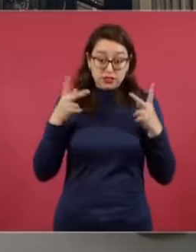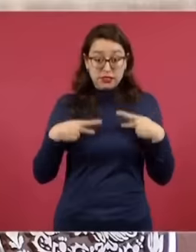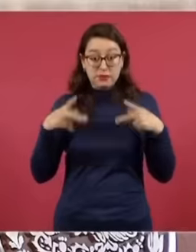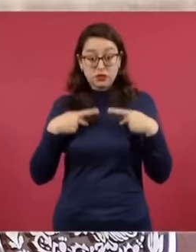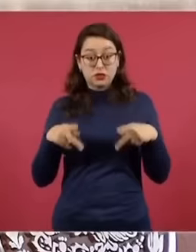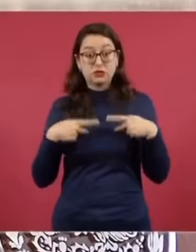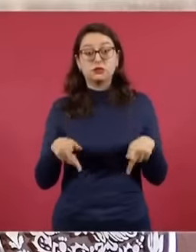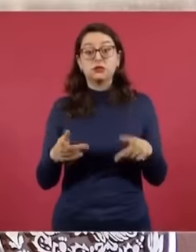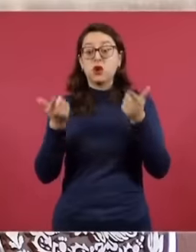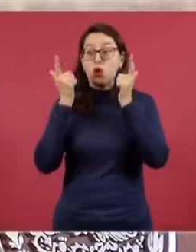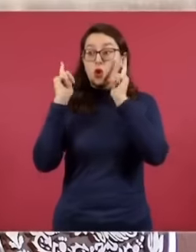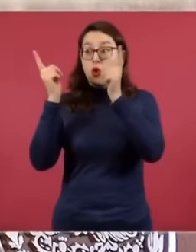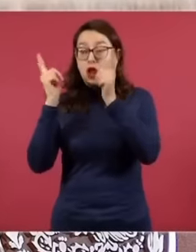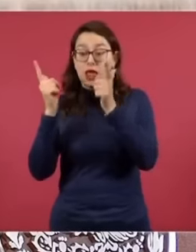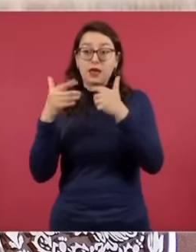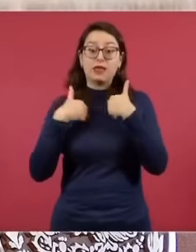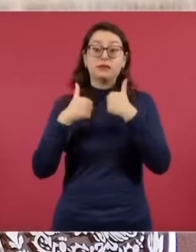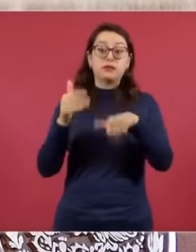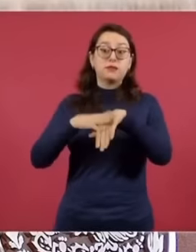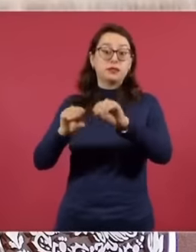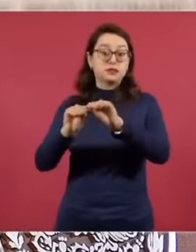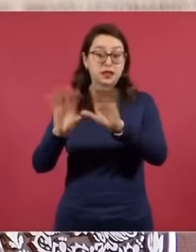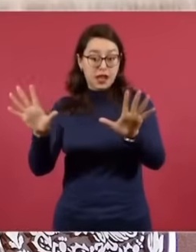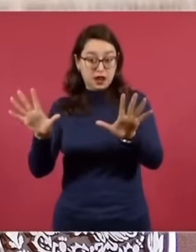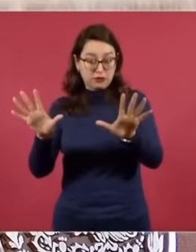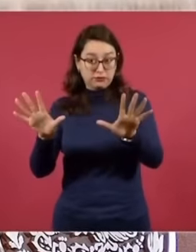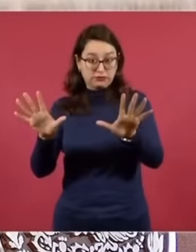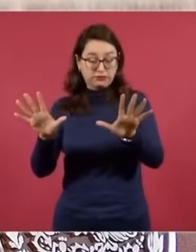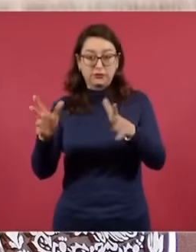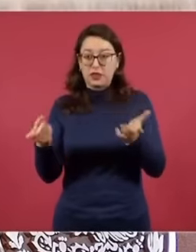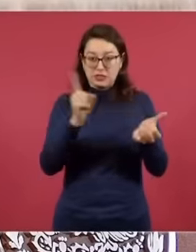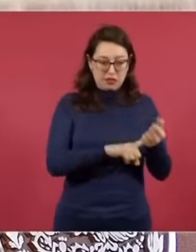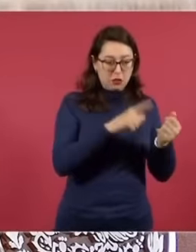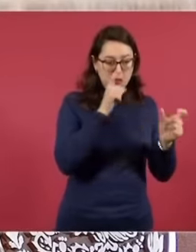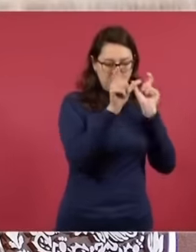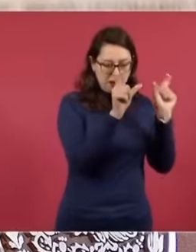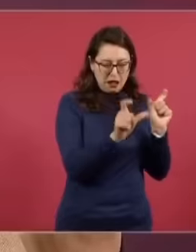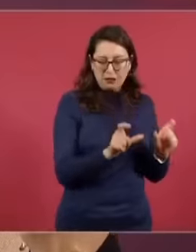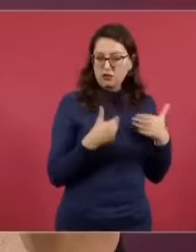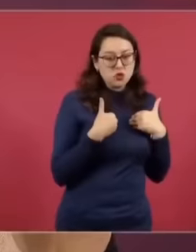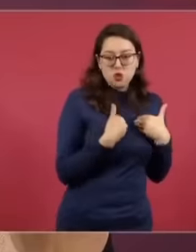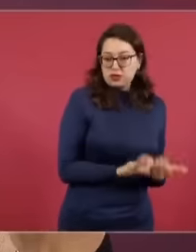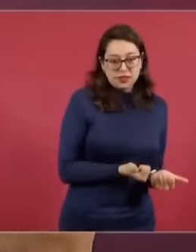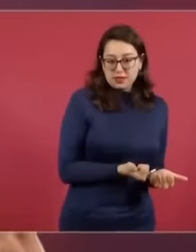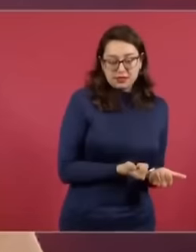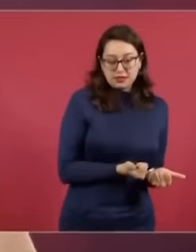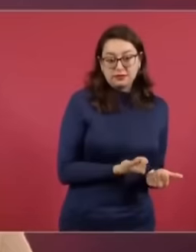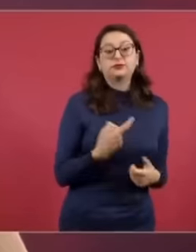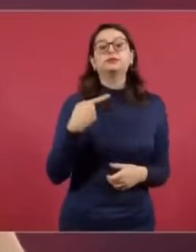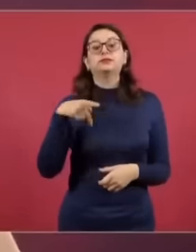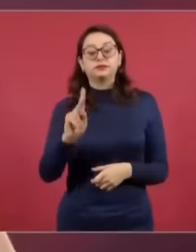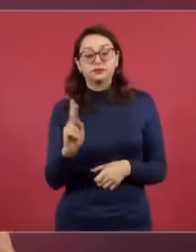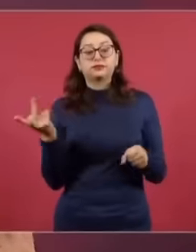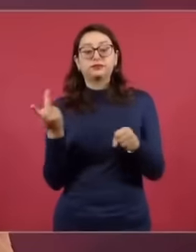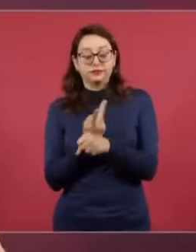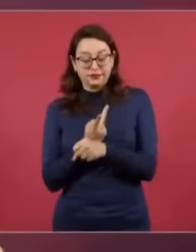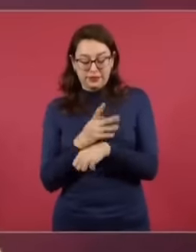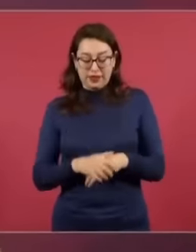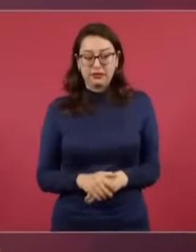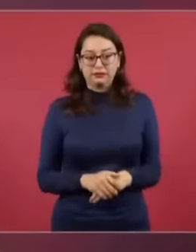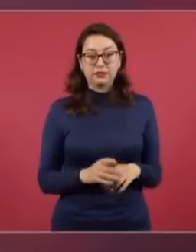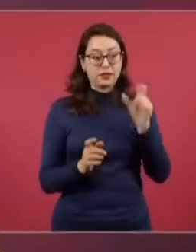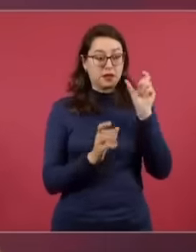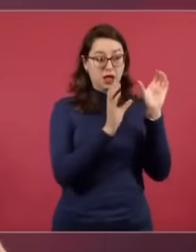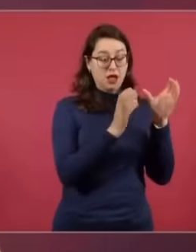que a lo mejor no conocen todas las categorías, pero sí podemos explicarles que entre las personas desaparecidas y no localizadas y las que se han encontrado o